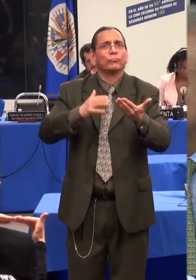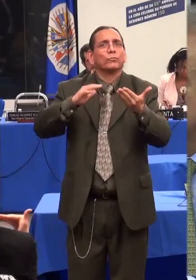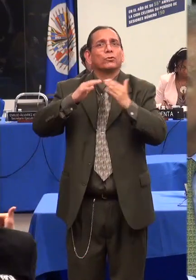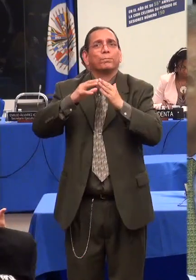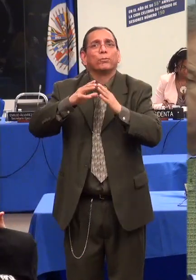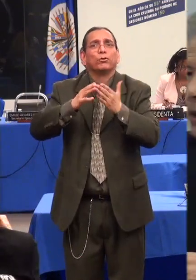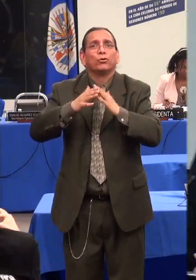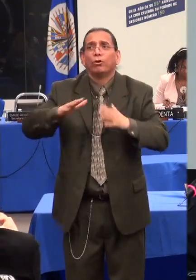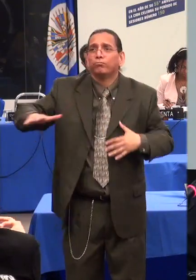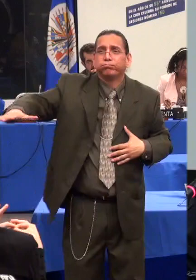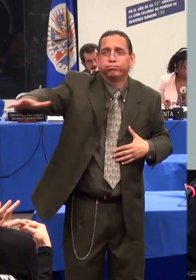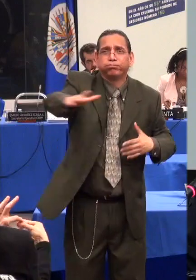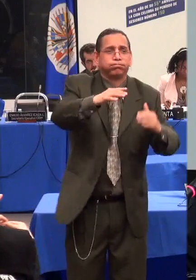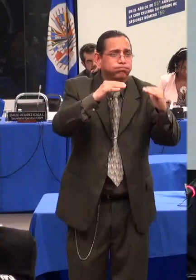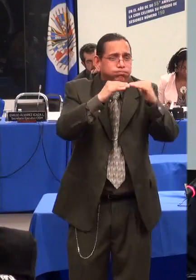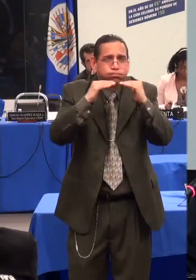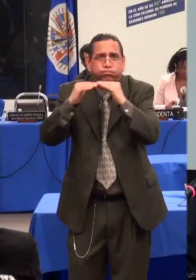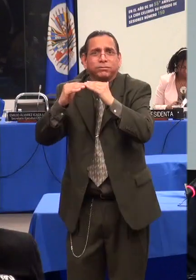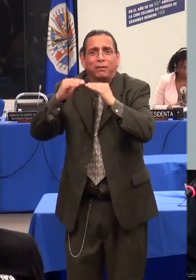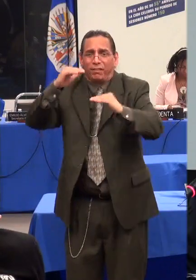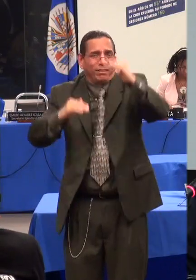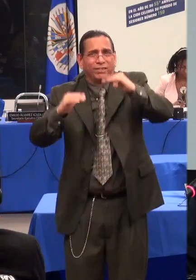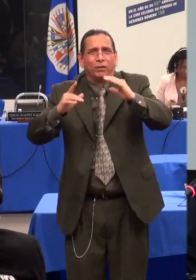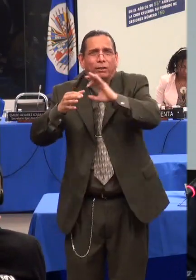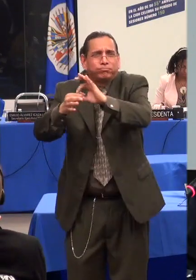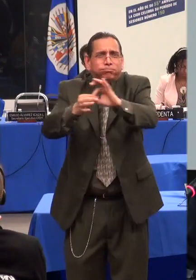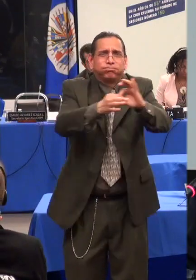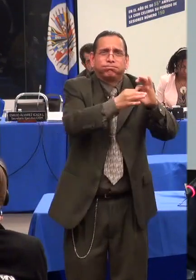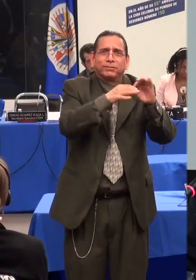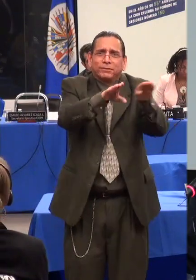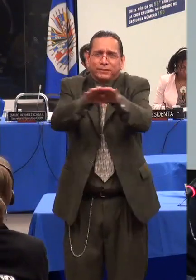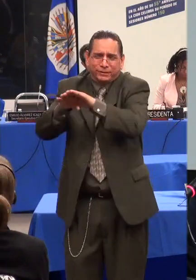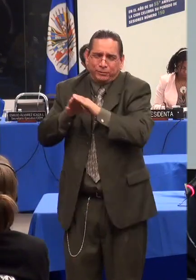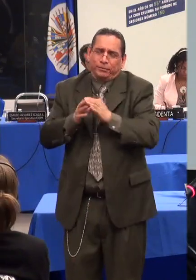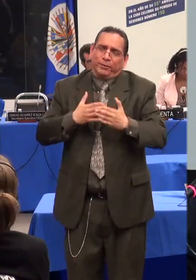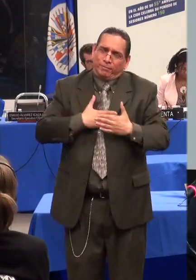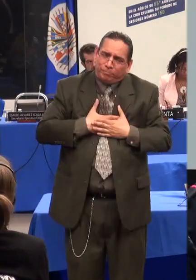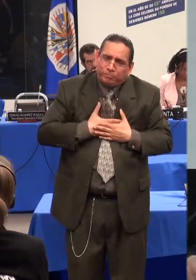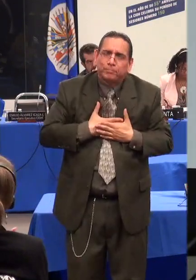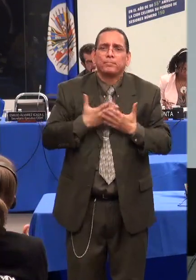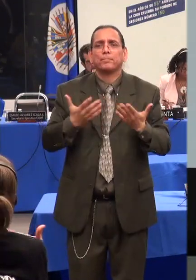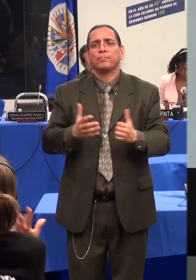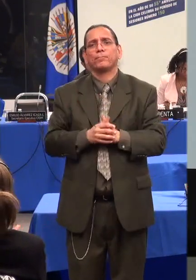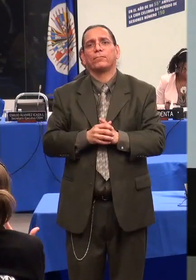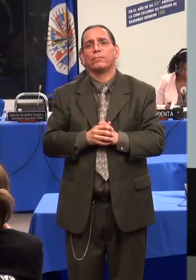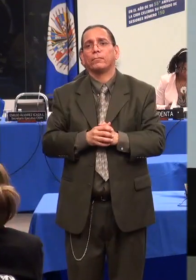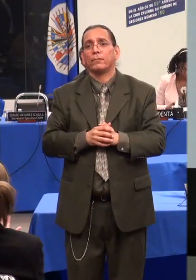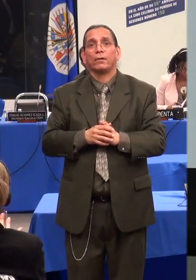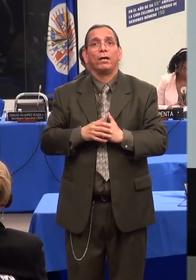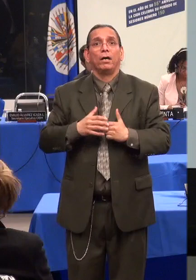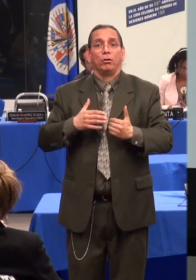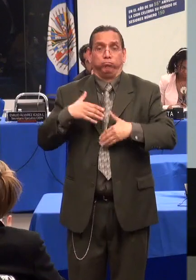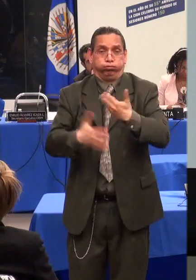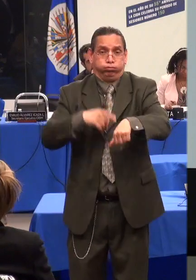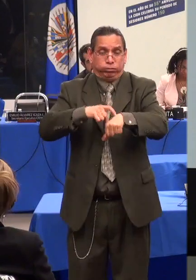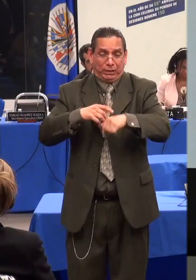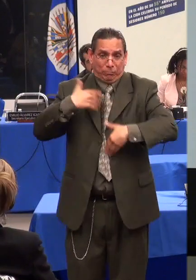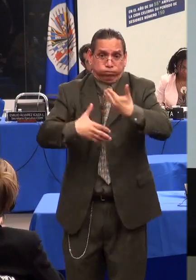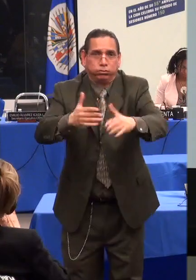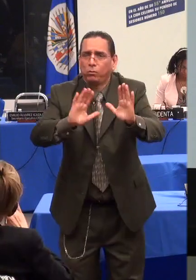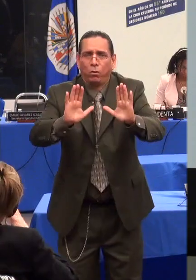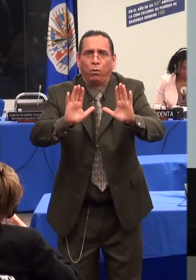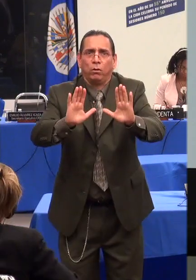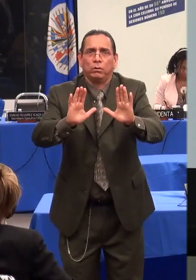porque compartimos sin duda alguna que se debe tratar de mujeres, hombres,